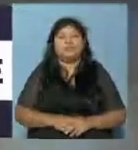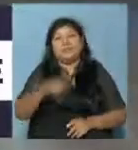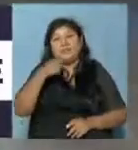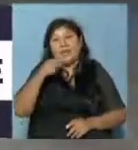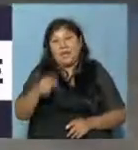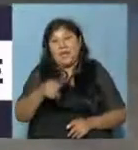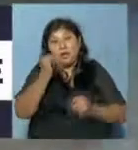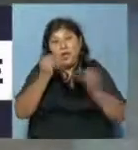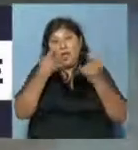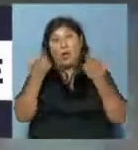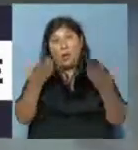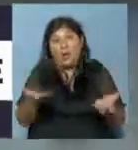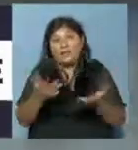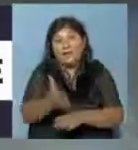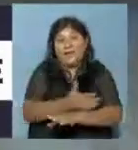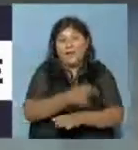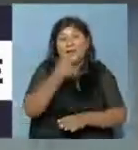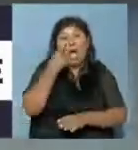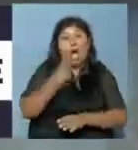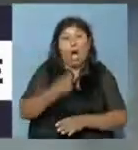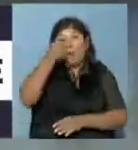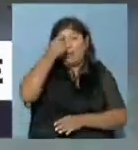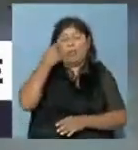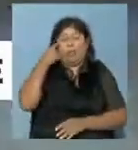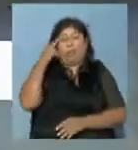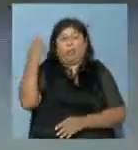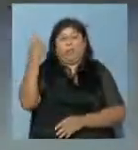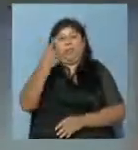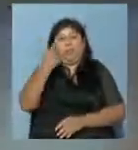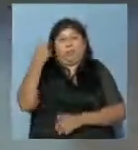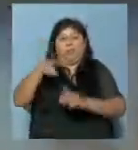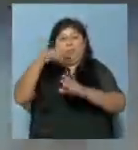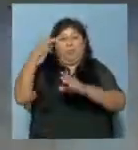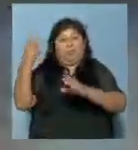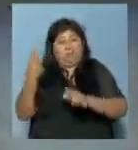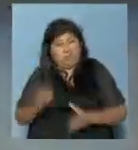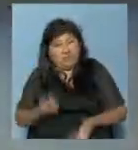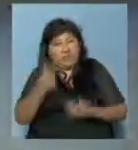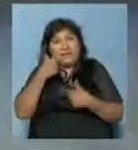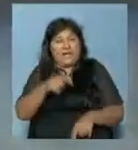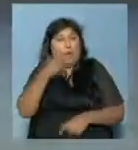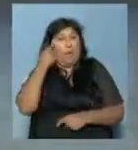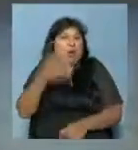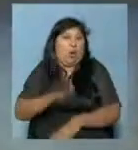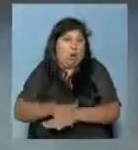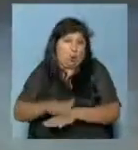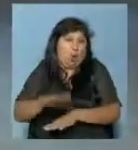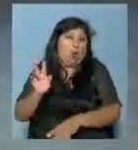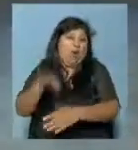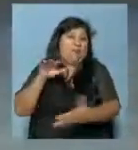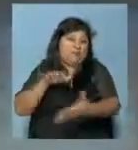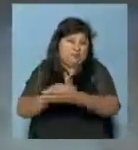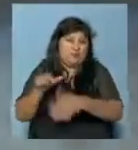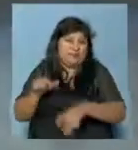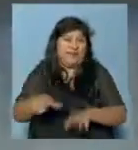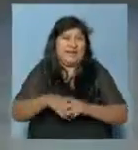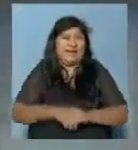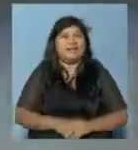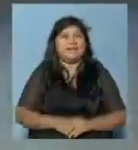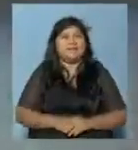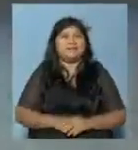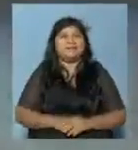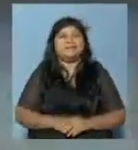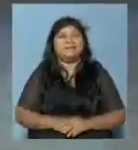habría desvanecido y que por eso impactó en un vehículo y se habría introducido con el colectivo adentro del espacio verde de la plaza de los